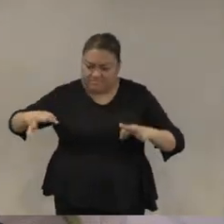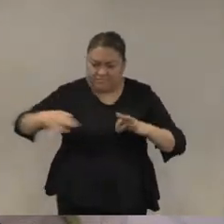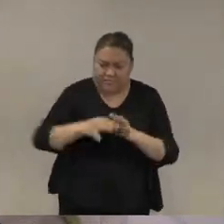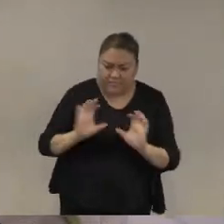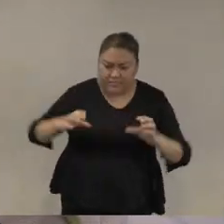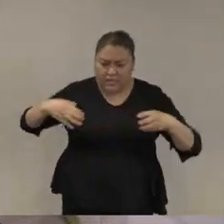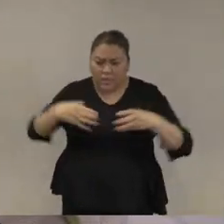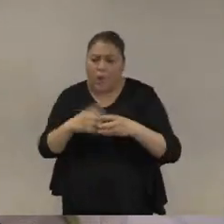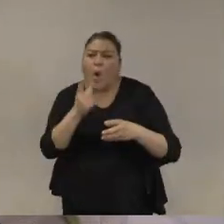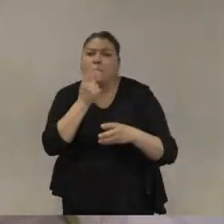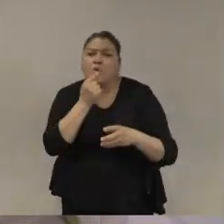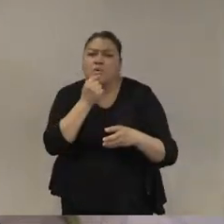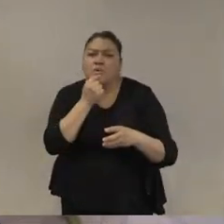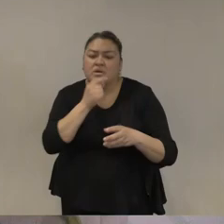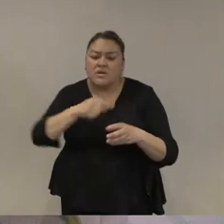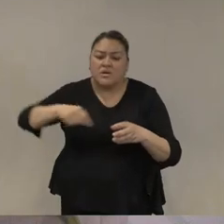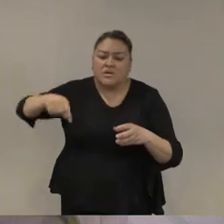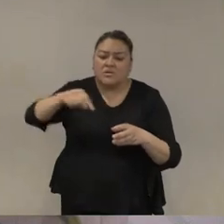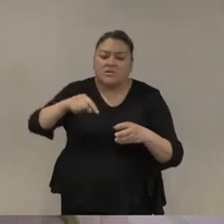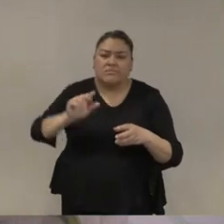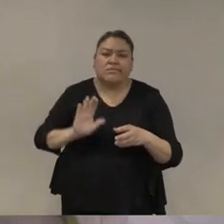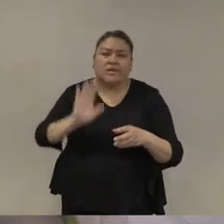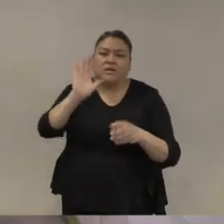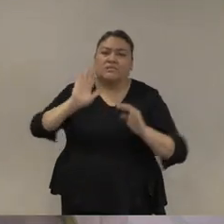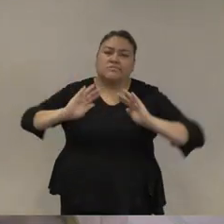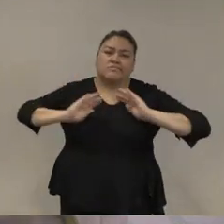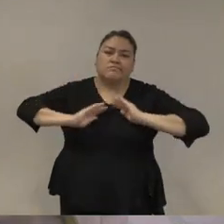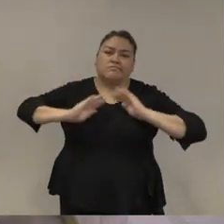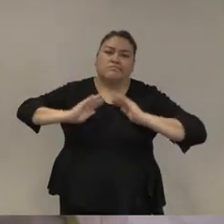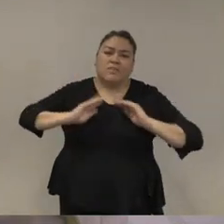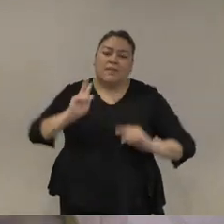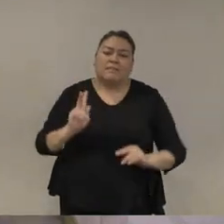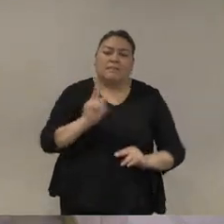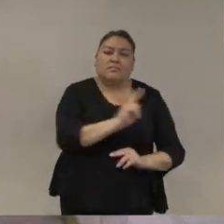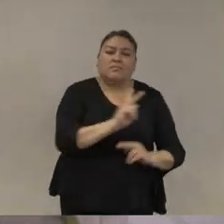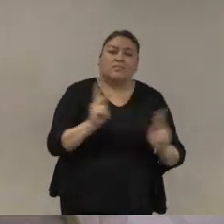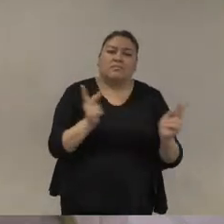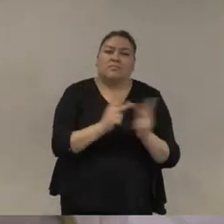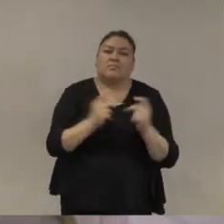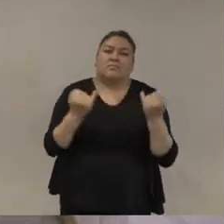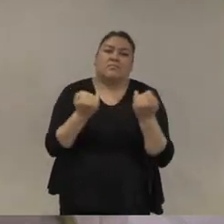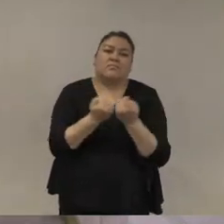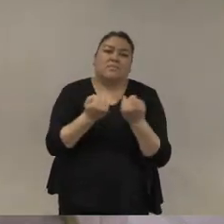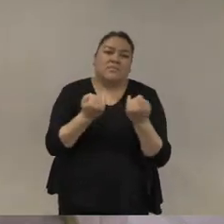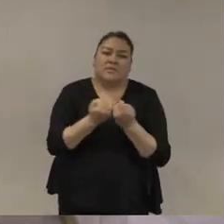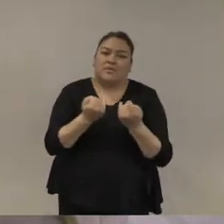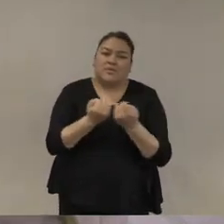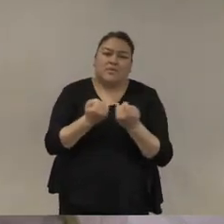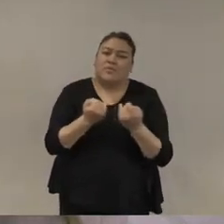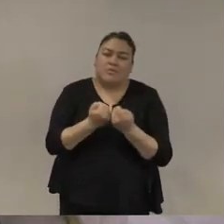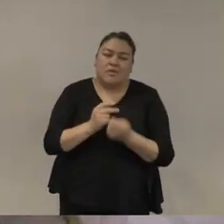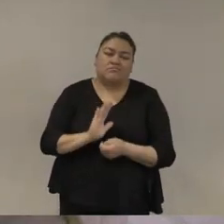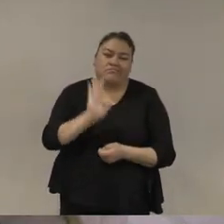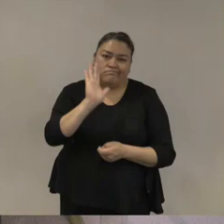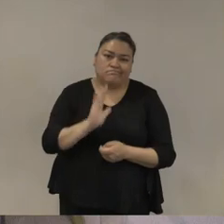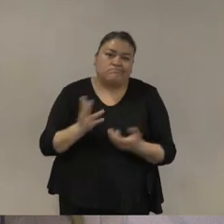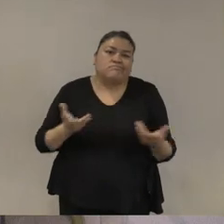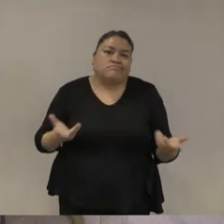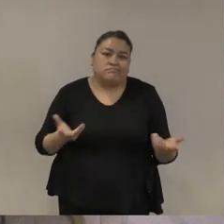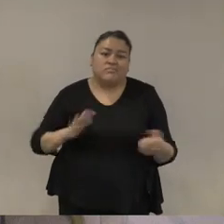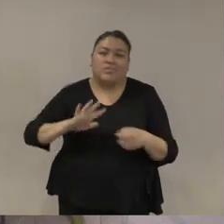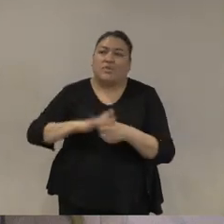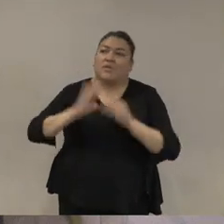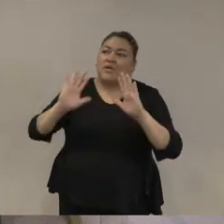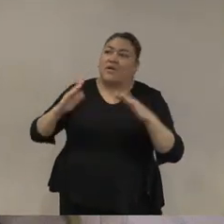policía militar una policía casi militar viviendo en un compound porque la realidad es una